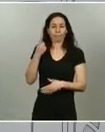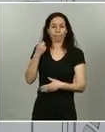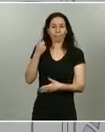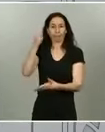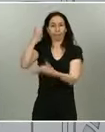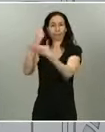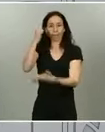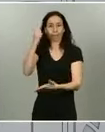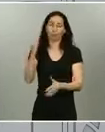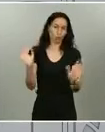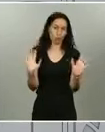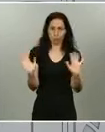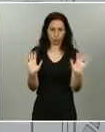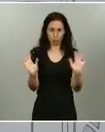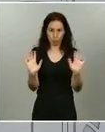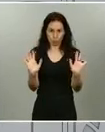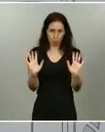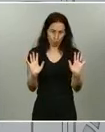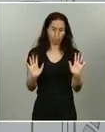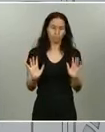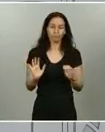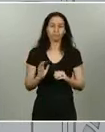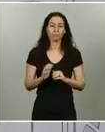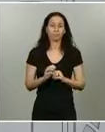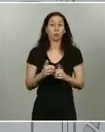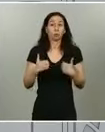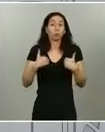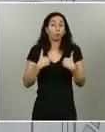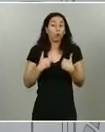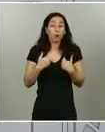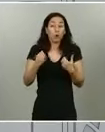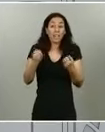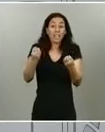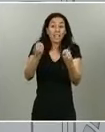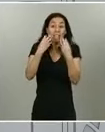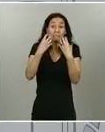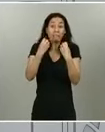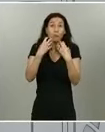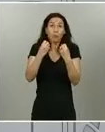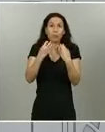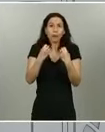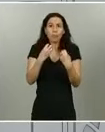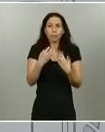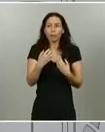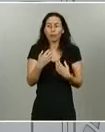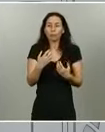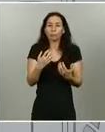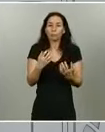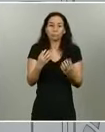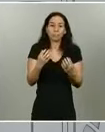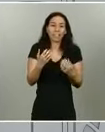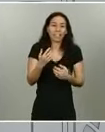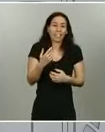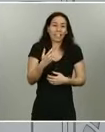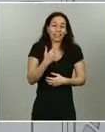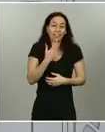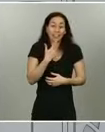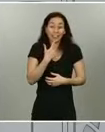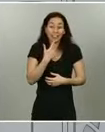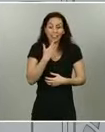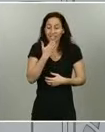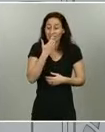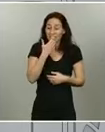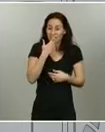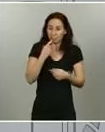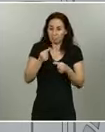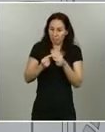Personalmente, no tengo ninguna información que me permita decir que el hecho de, si se mantienen las distancias adecuadas, el hecho